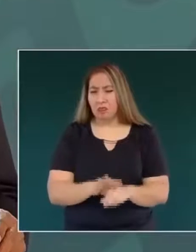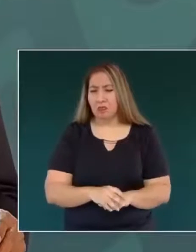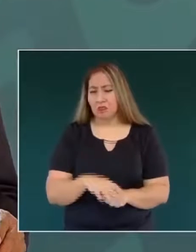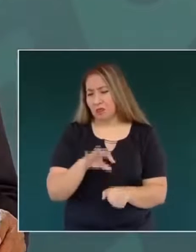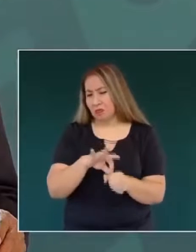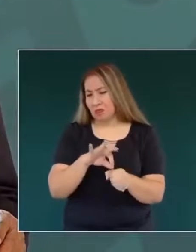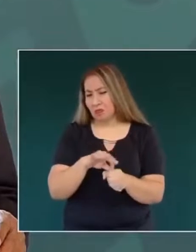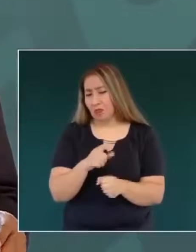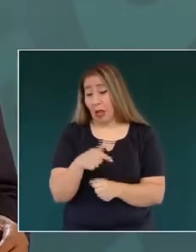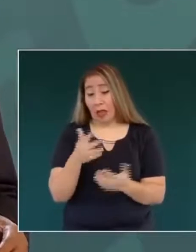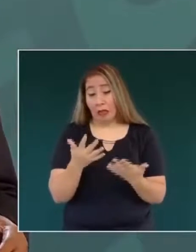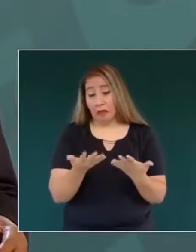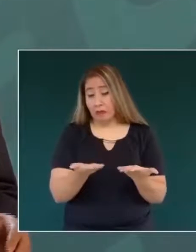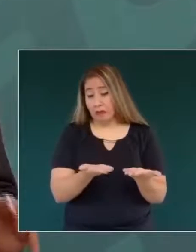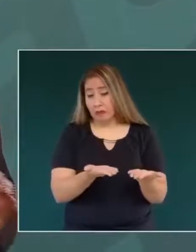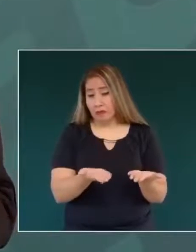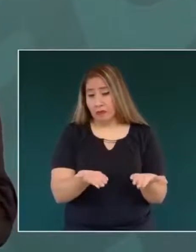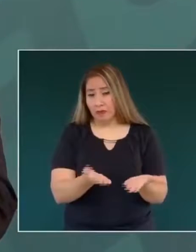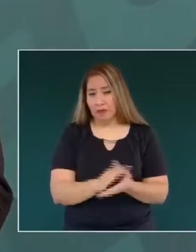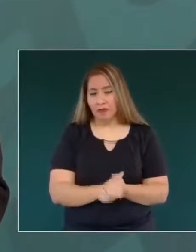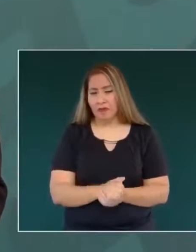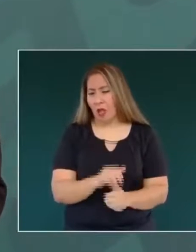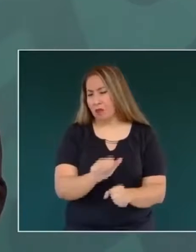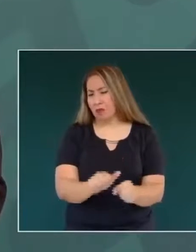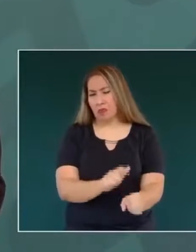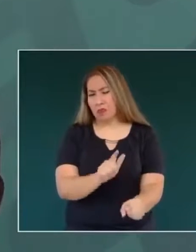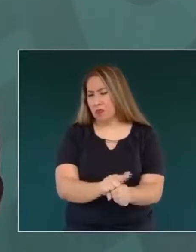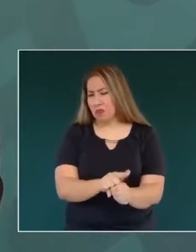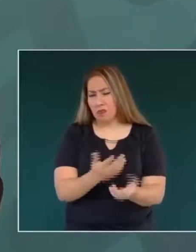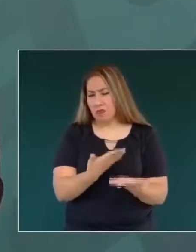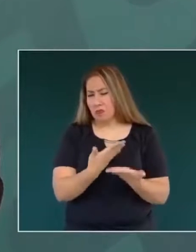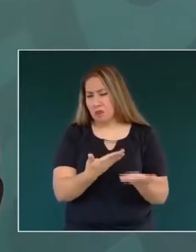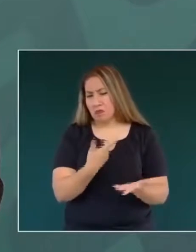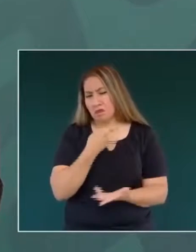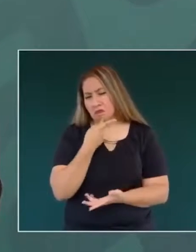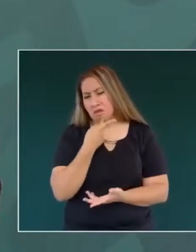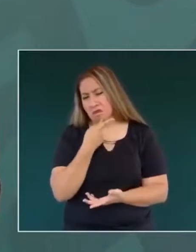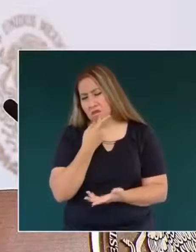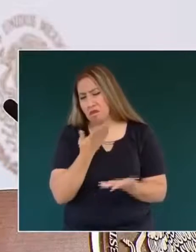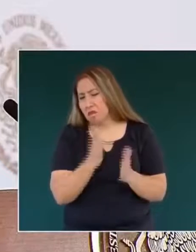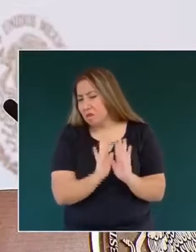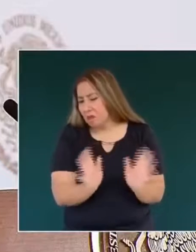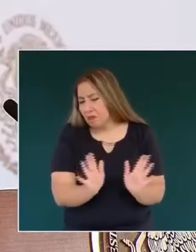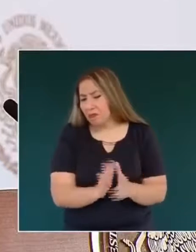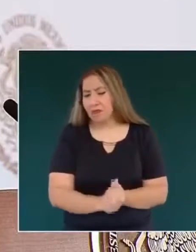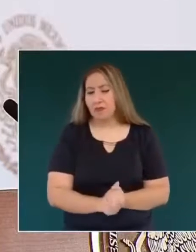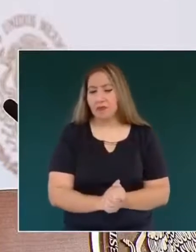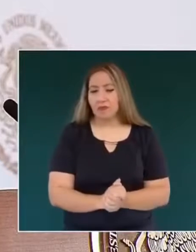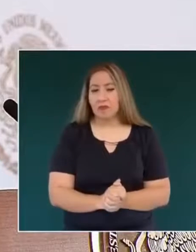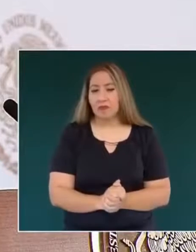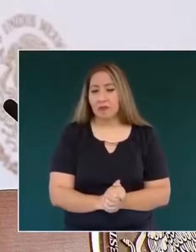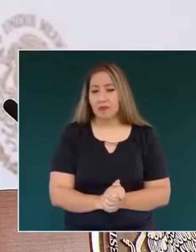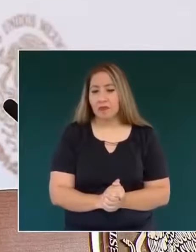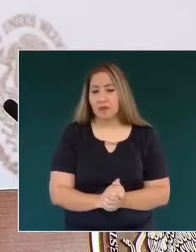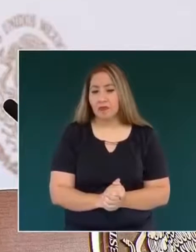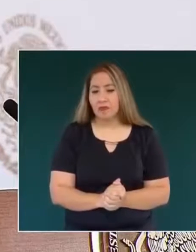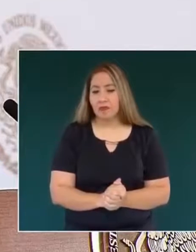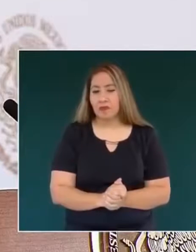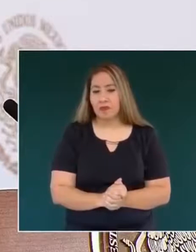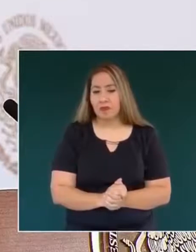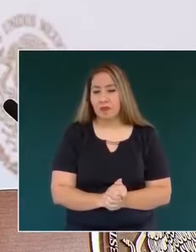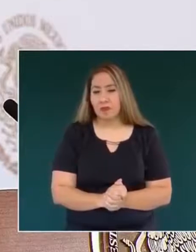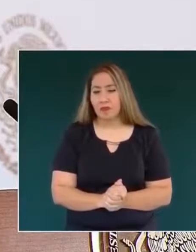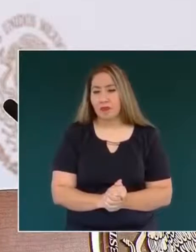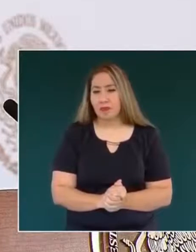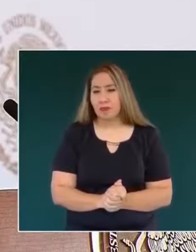Esto es normal, no sólo se presenta este fenómeno